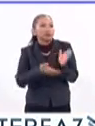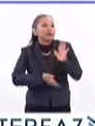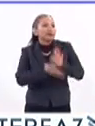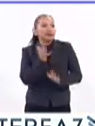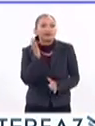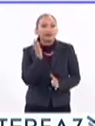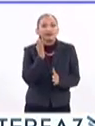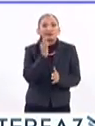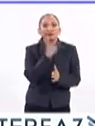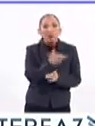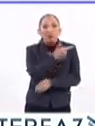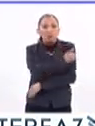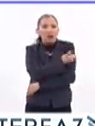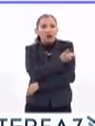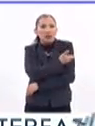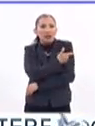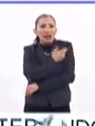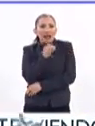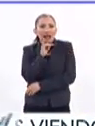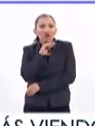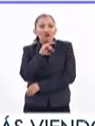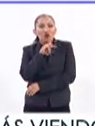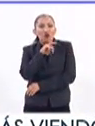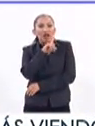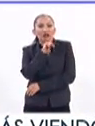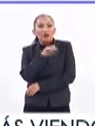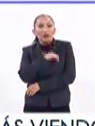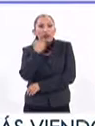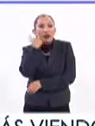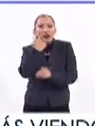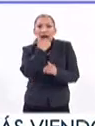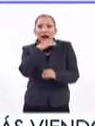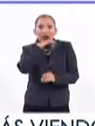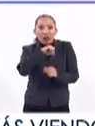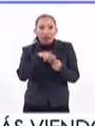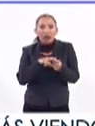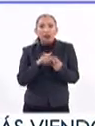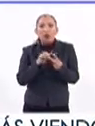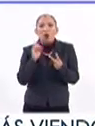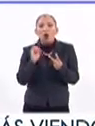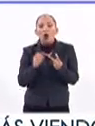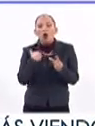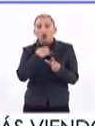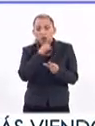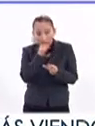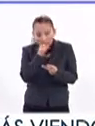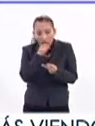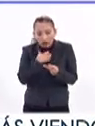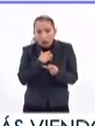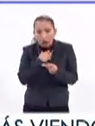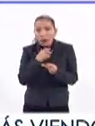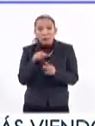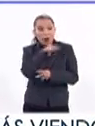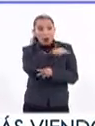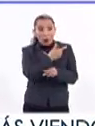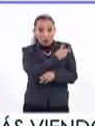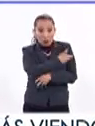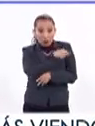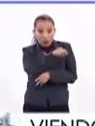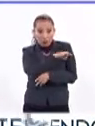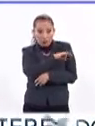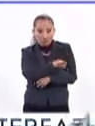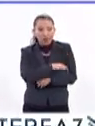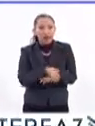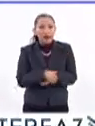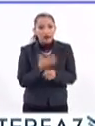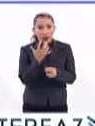nos vacunamos, por ejemplo, de influenza, que a veces nos puede dar un poco de temperatura, un poco de tos. Pero en algunos casos sí puede